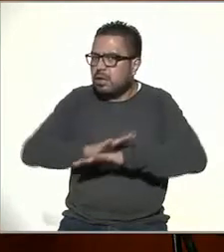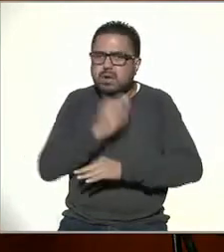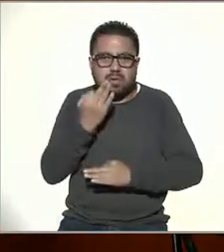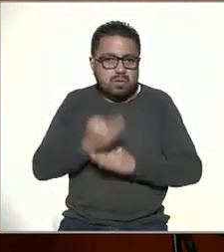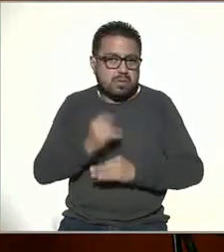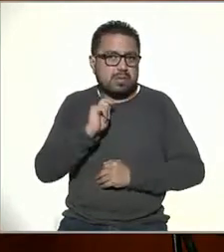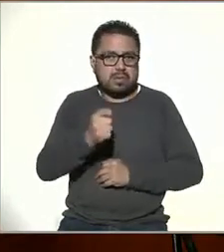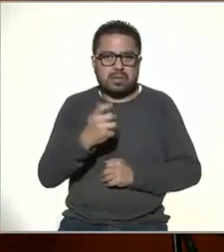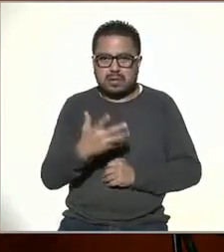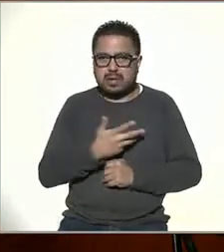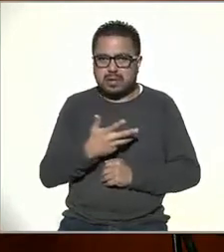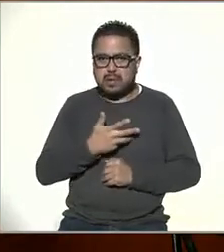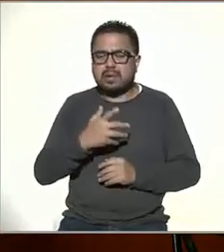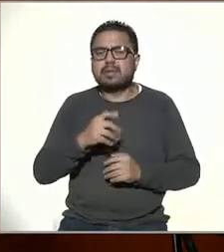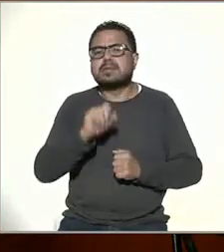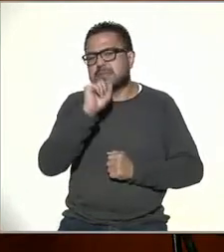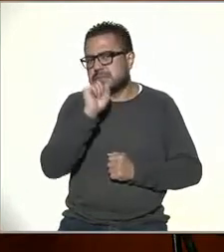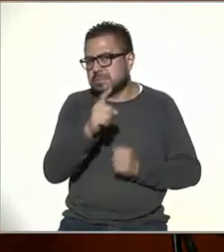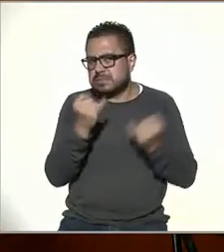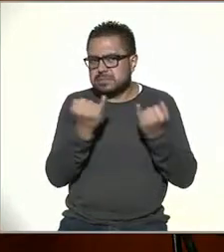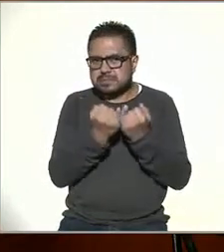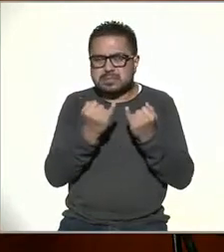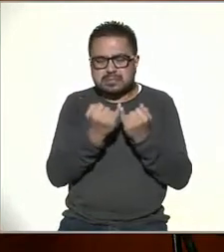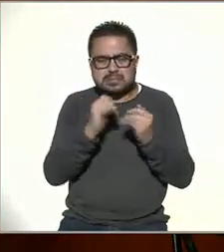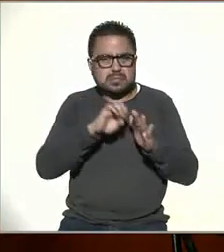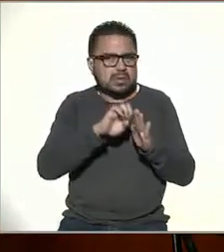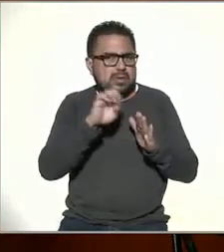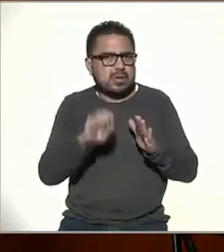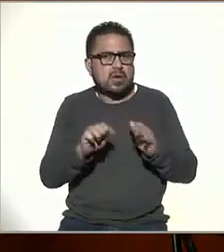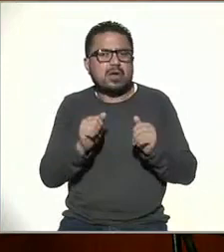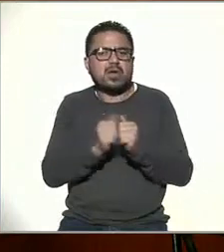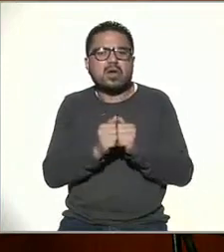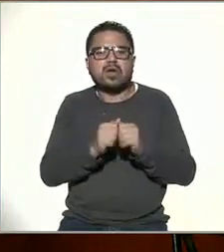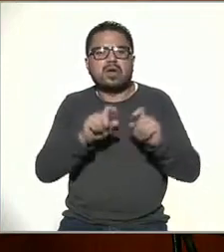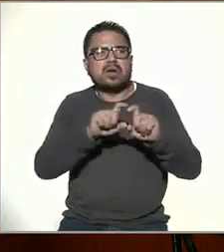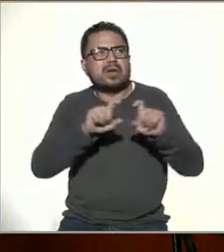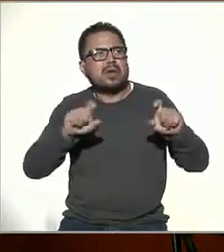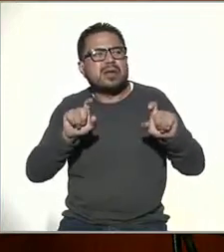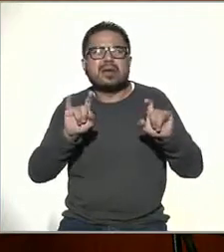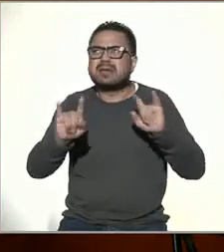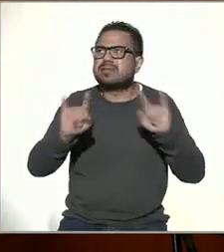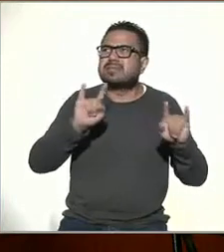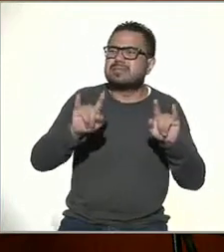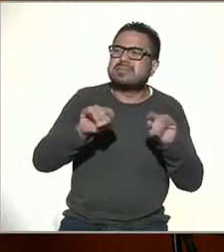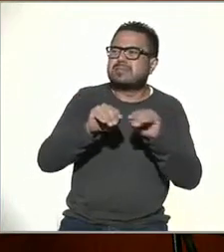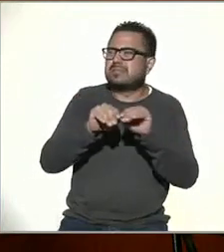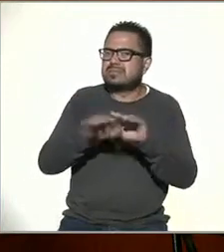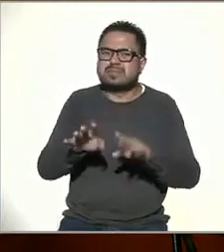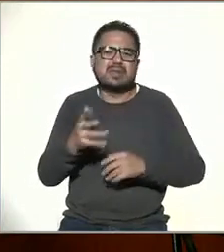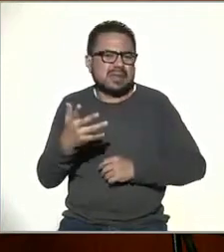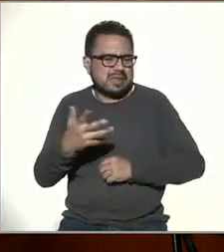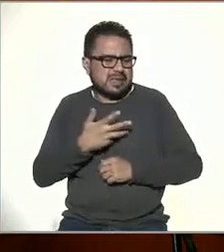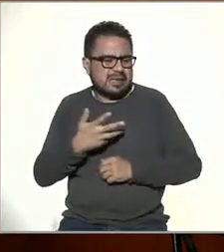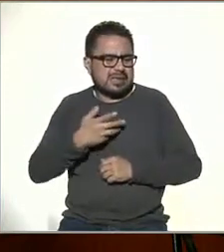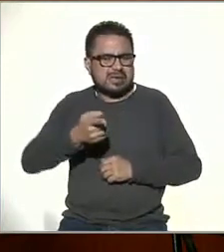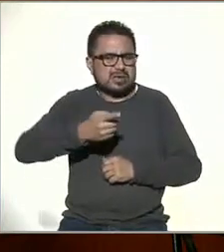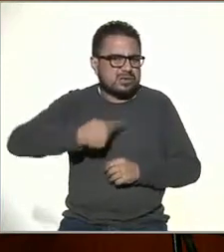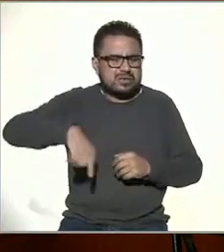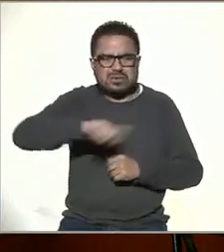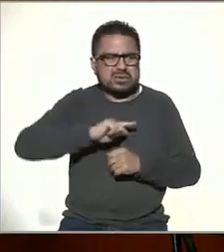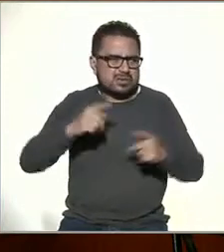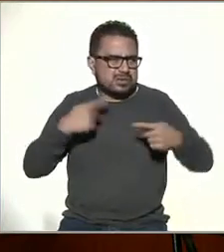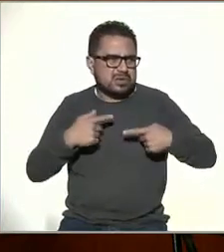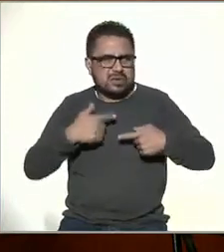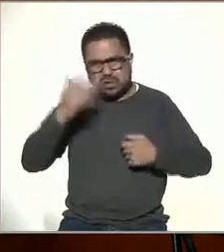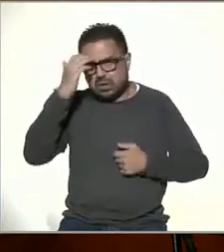tenemos. Tenemos, por supuesto, todo lo que tiene que ver con carteles, etc. O todos los medios habidos y por haber que conocía a la humanidad